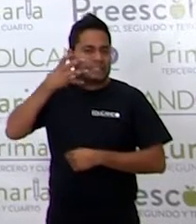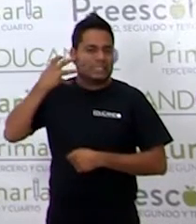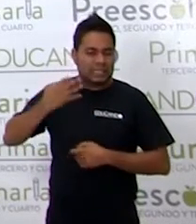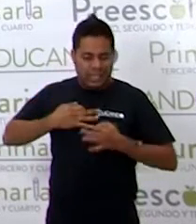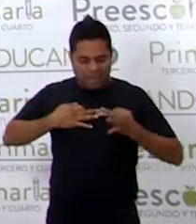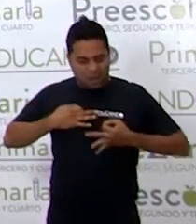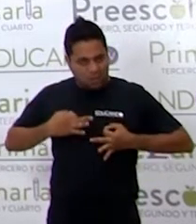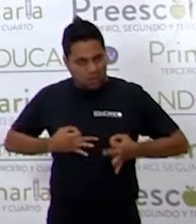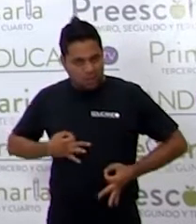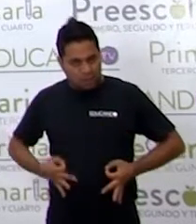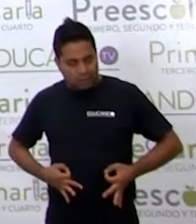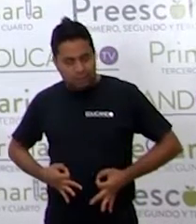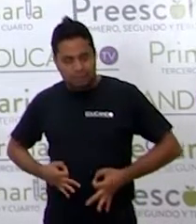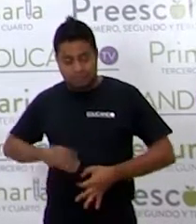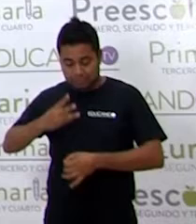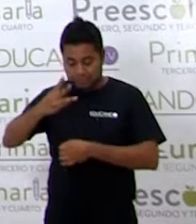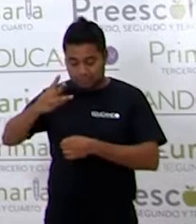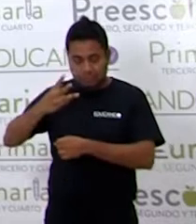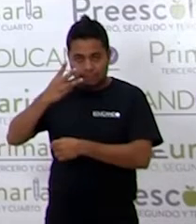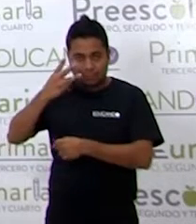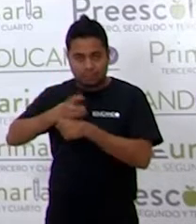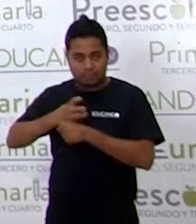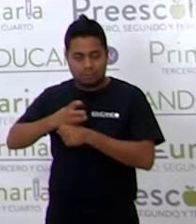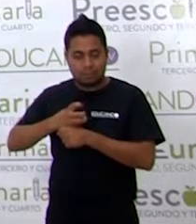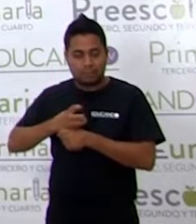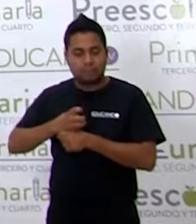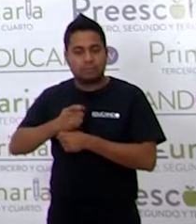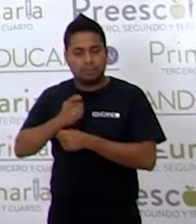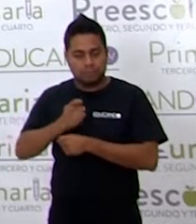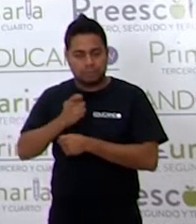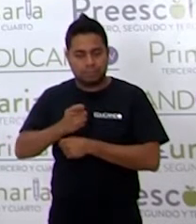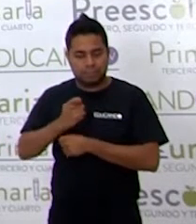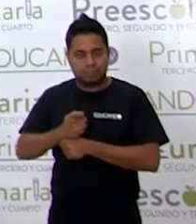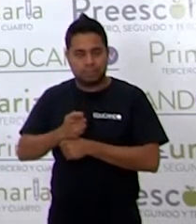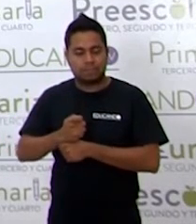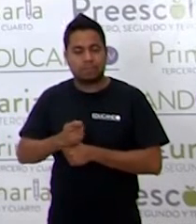enseguida tenemos a los